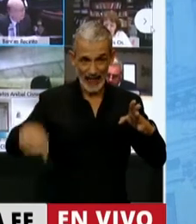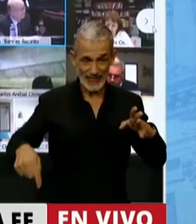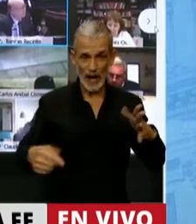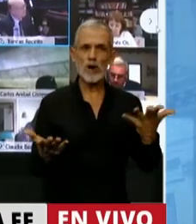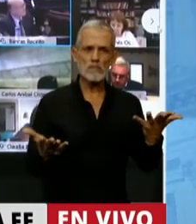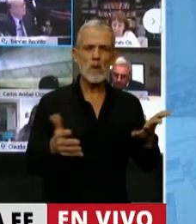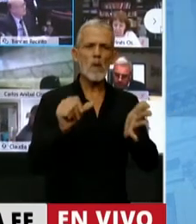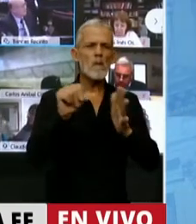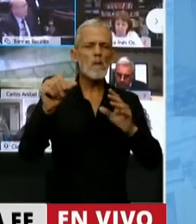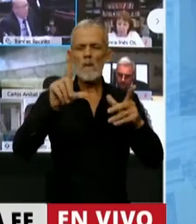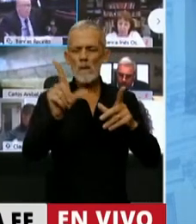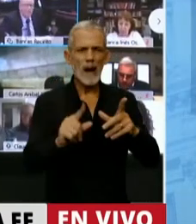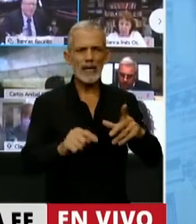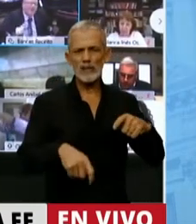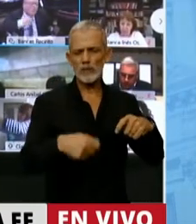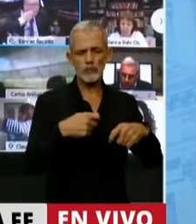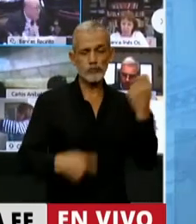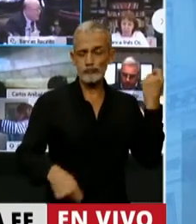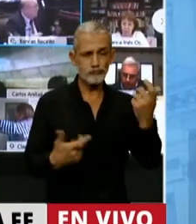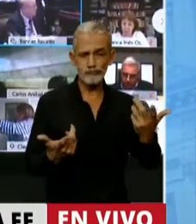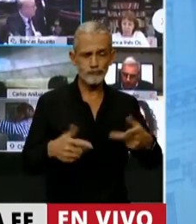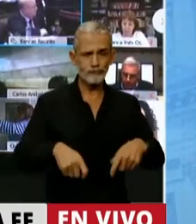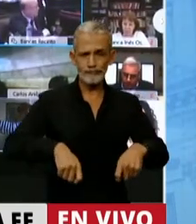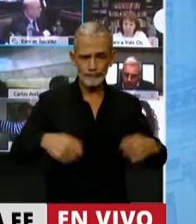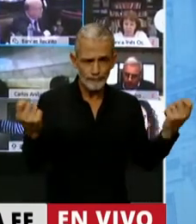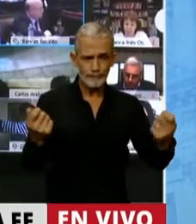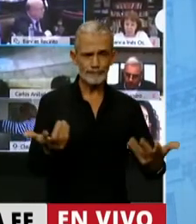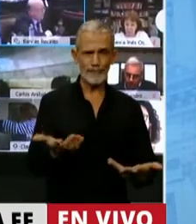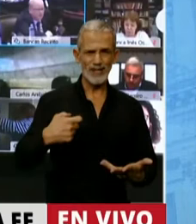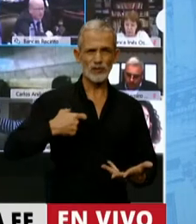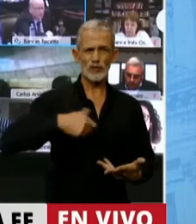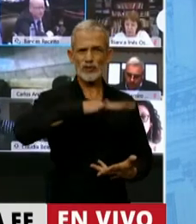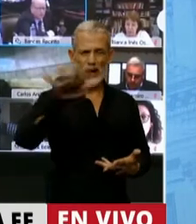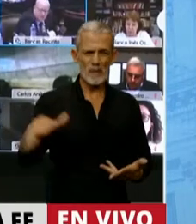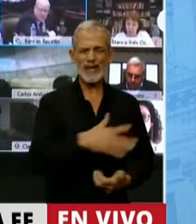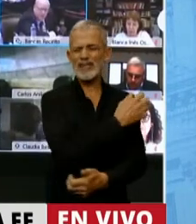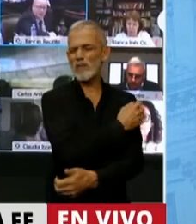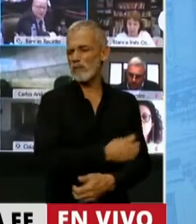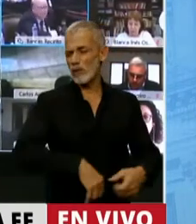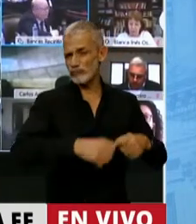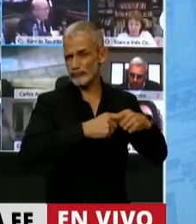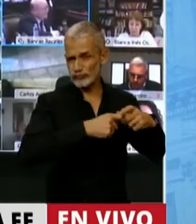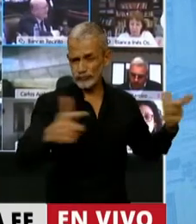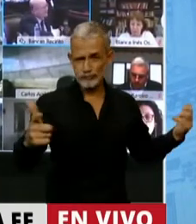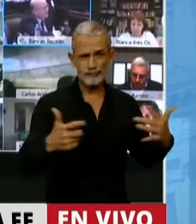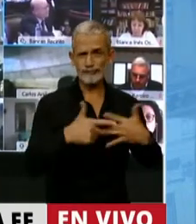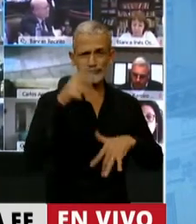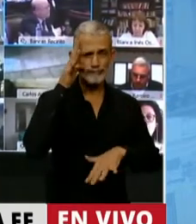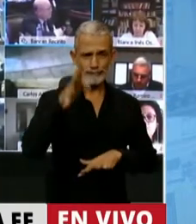nos dejó un país fracturado socialmente, en pobreza escandalosa, inmoral,